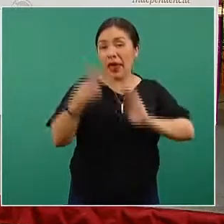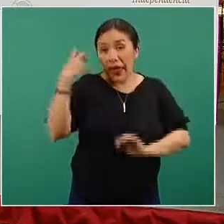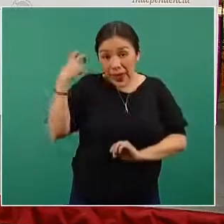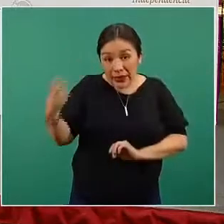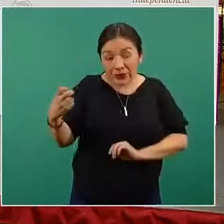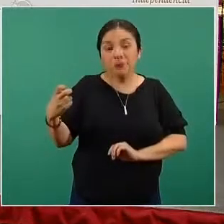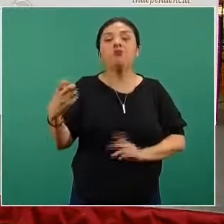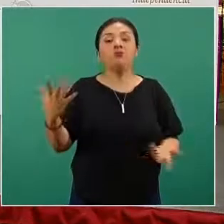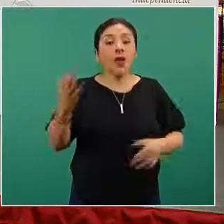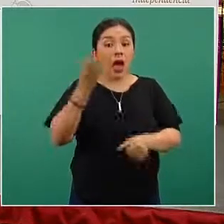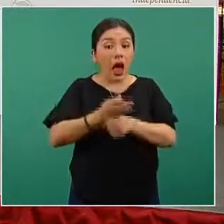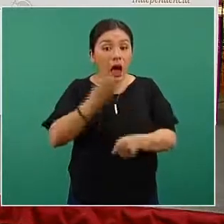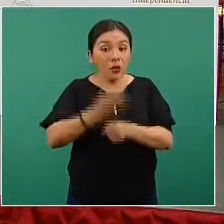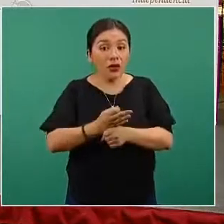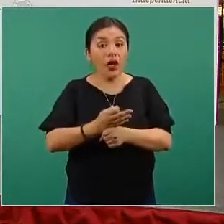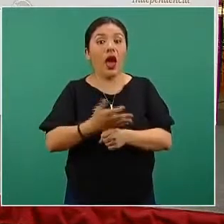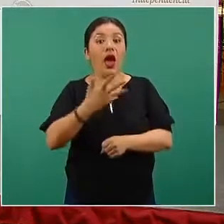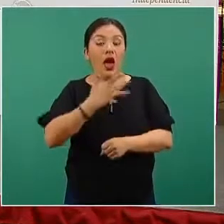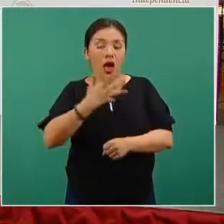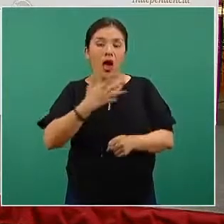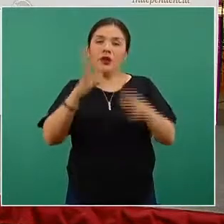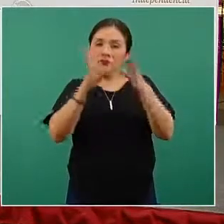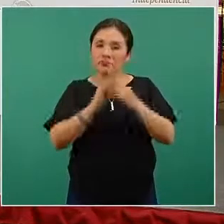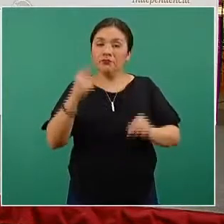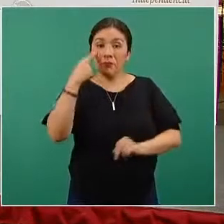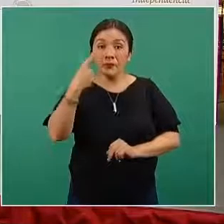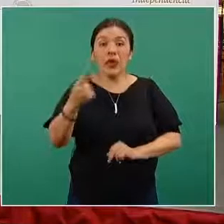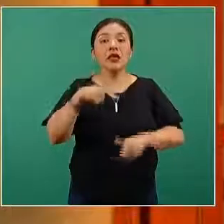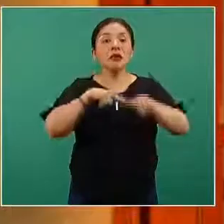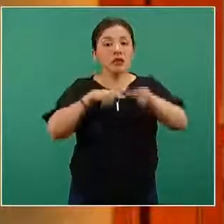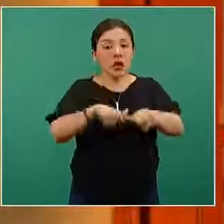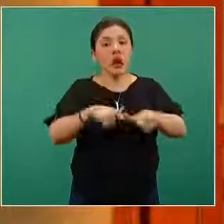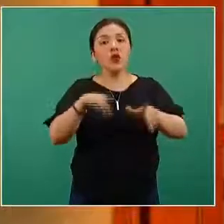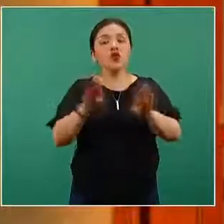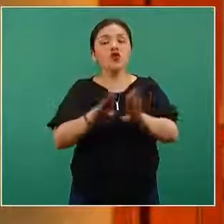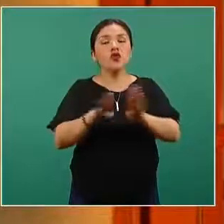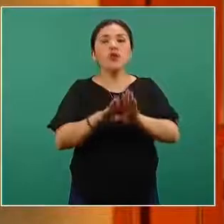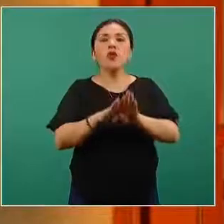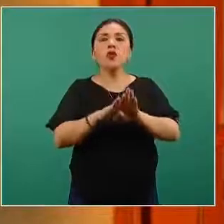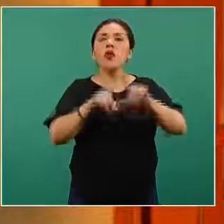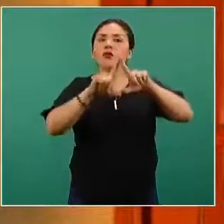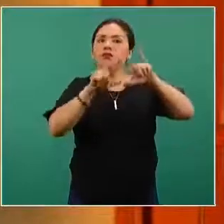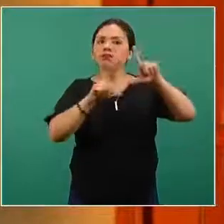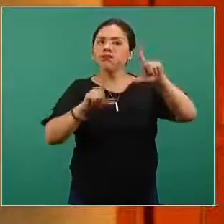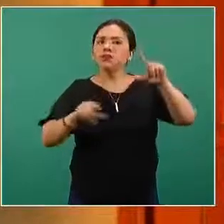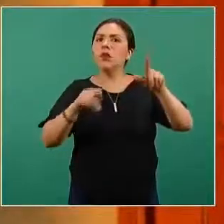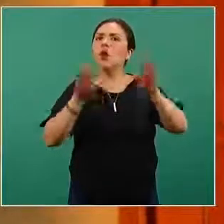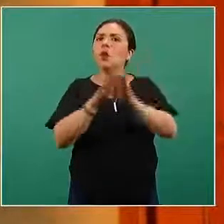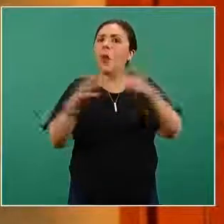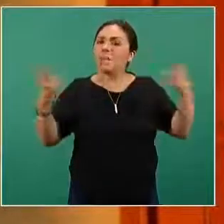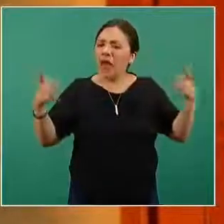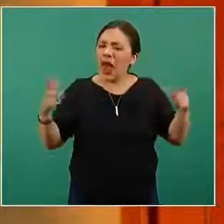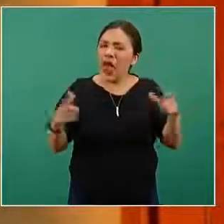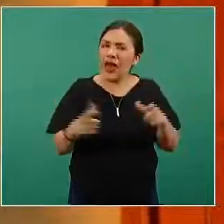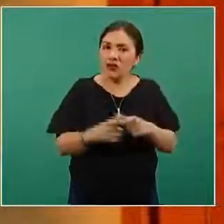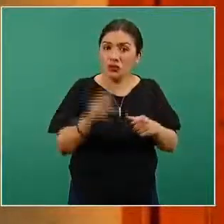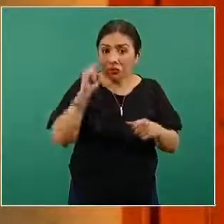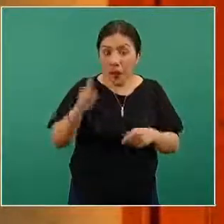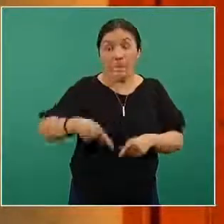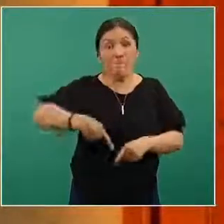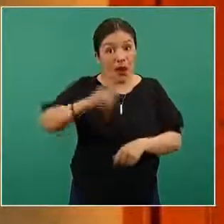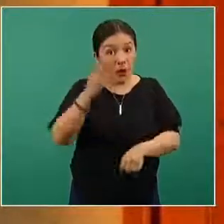actualmente hacemos énfasis que se ha mantenido la curva descendente, pero eso no significa que no